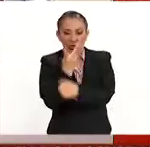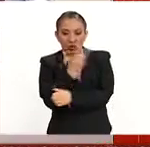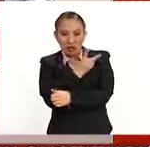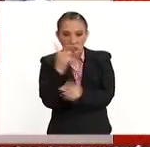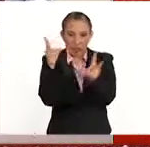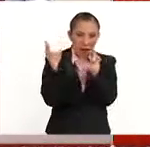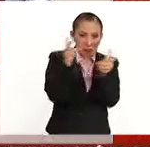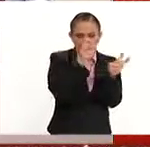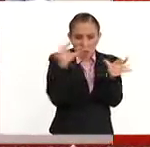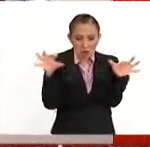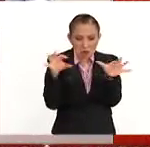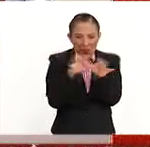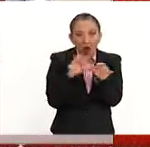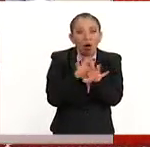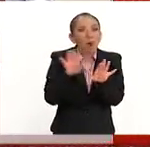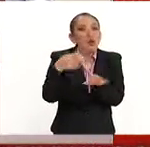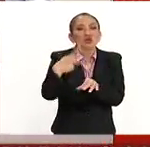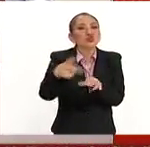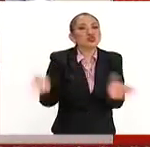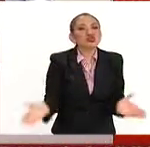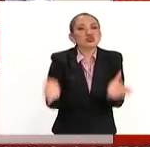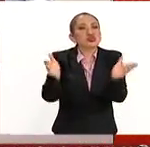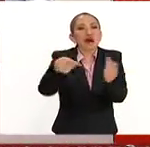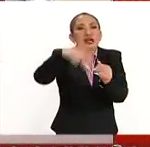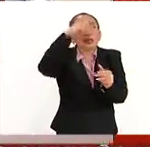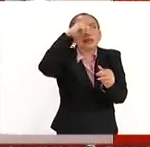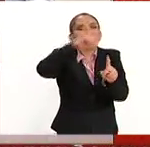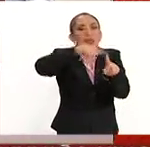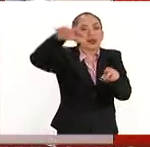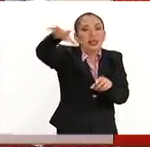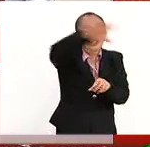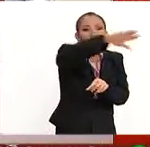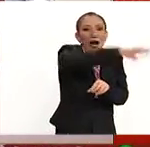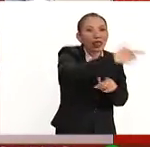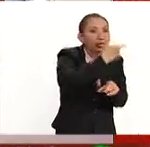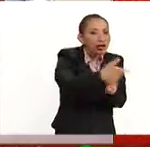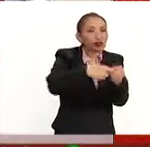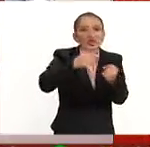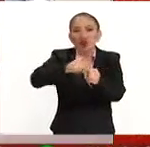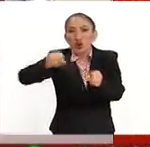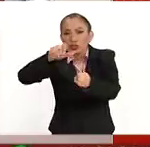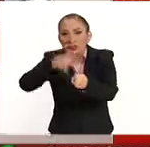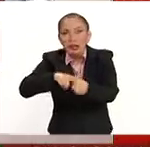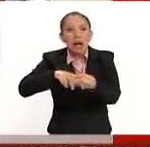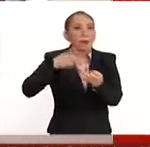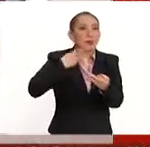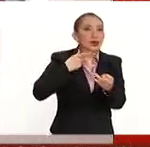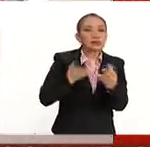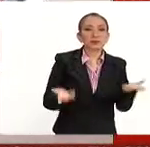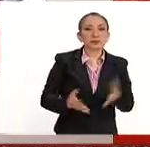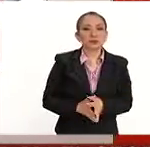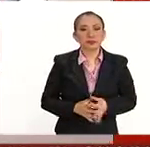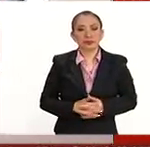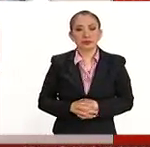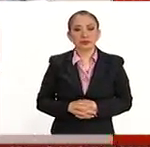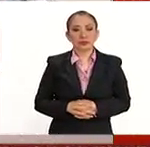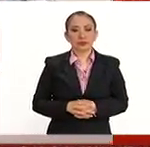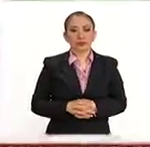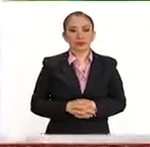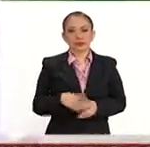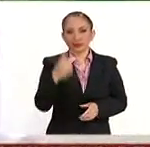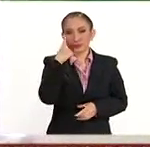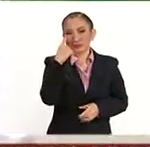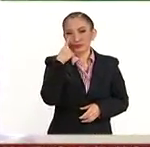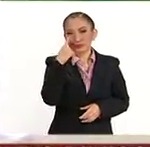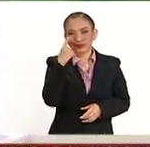materias, ¿cómo impulsan a nuestro país en distintos sectores, lo económico, lo social, lo político? Mira,